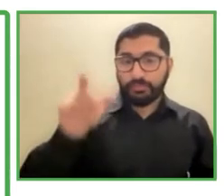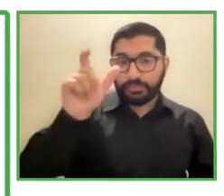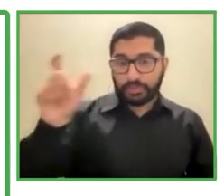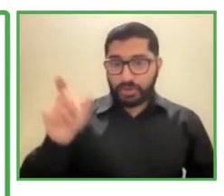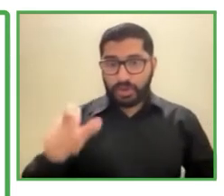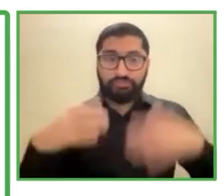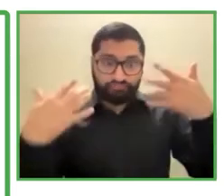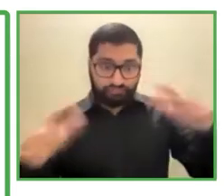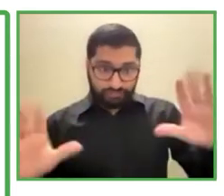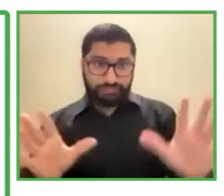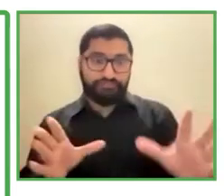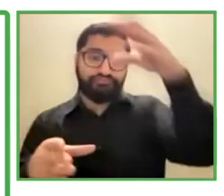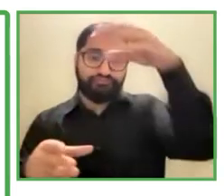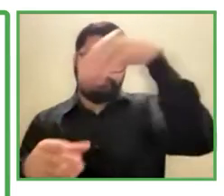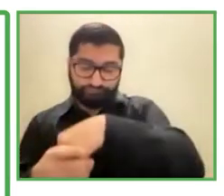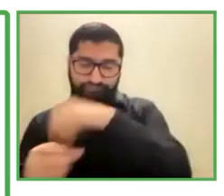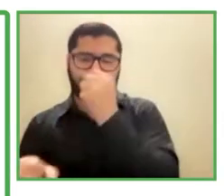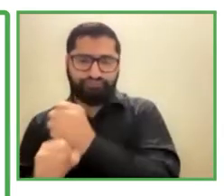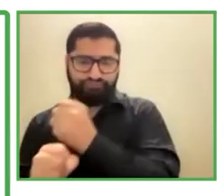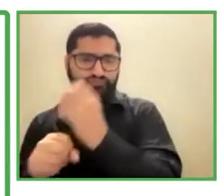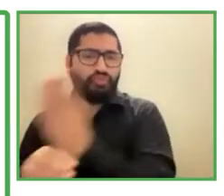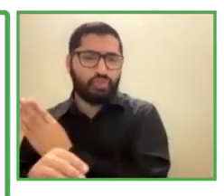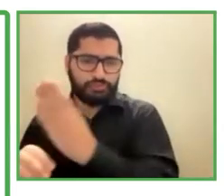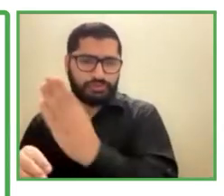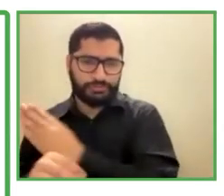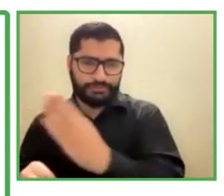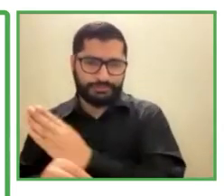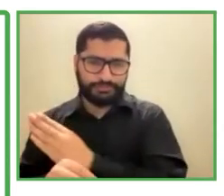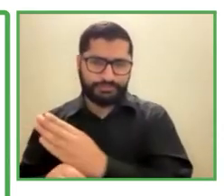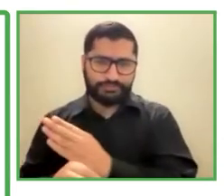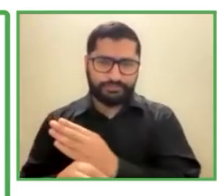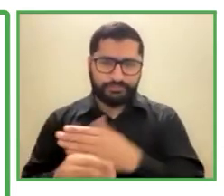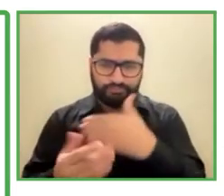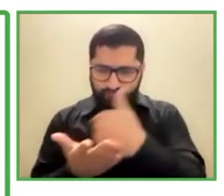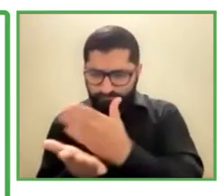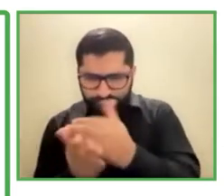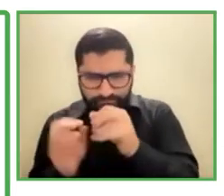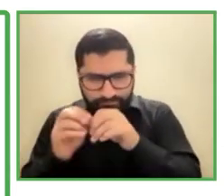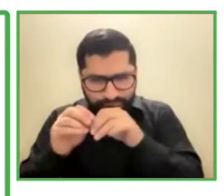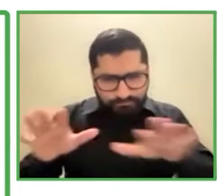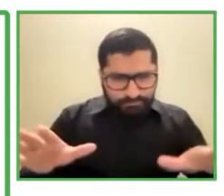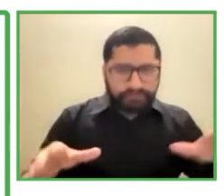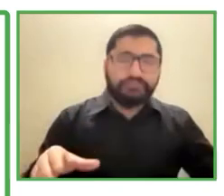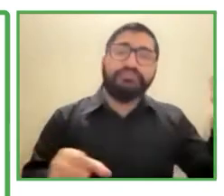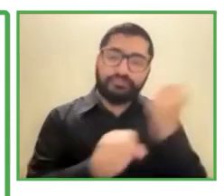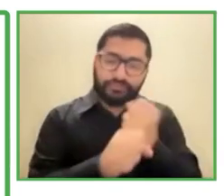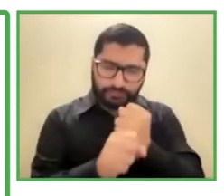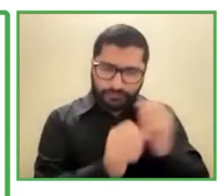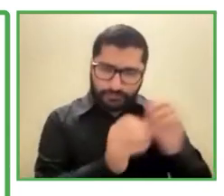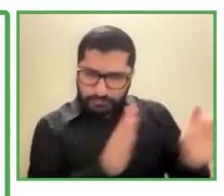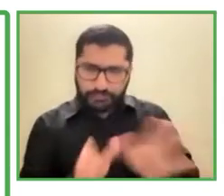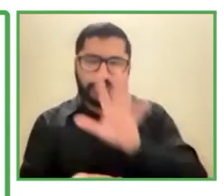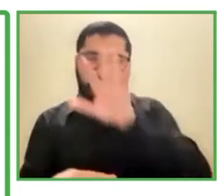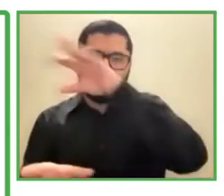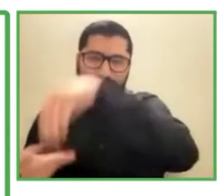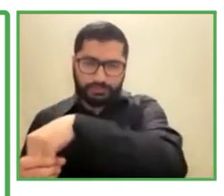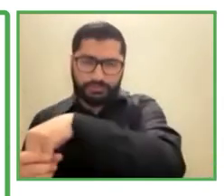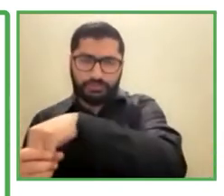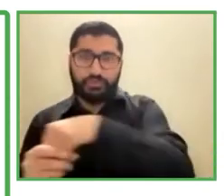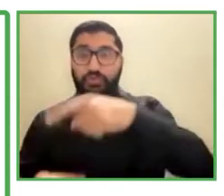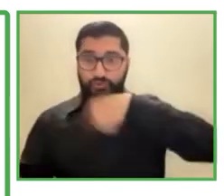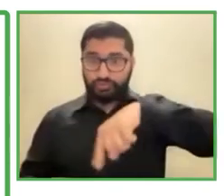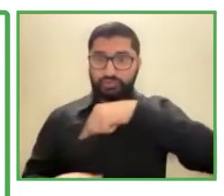fue que las personas que estaban al interior, ¿no es cierto?, eran queridas, eran conocidas y sabíamos cuál era su aporte, y eso permitió,